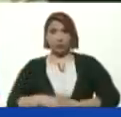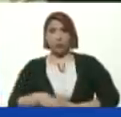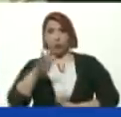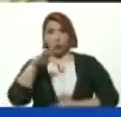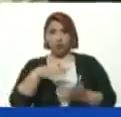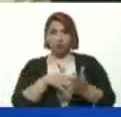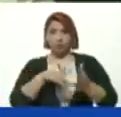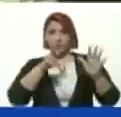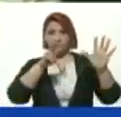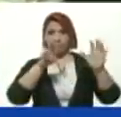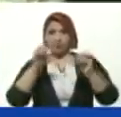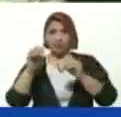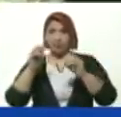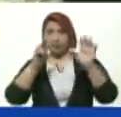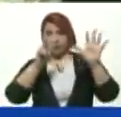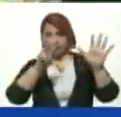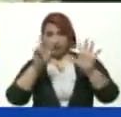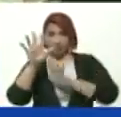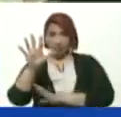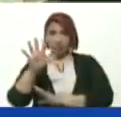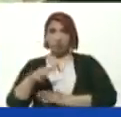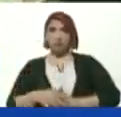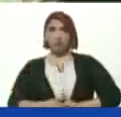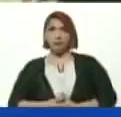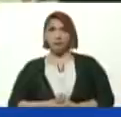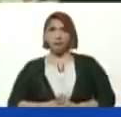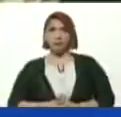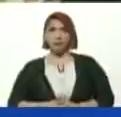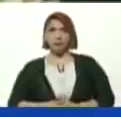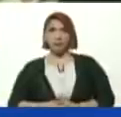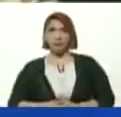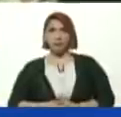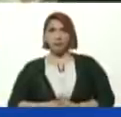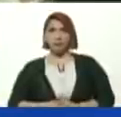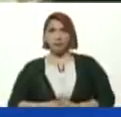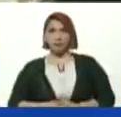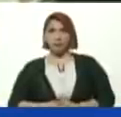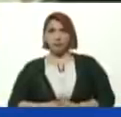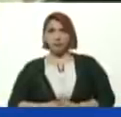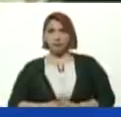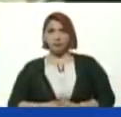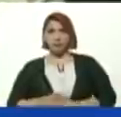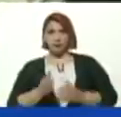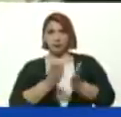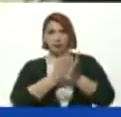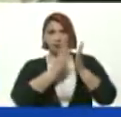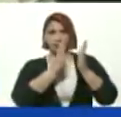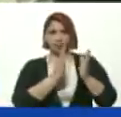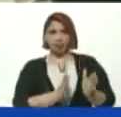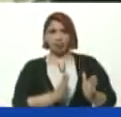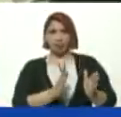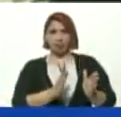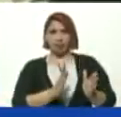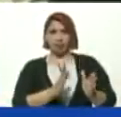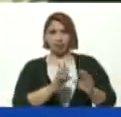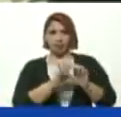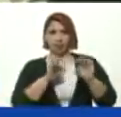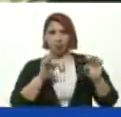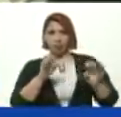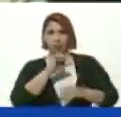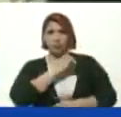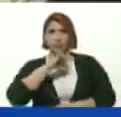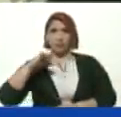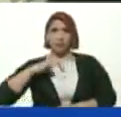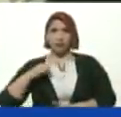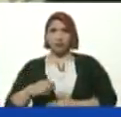.775 Son planteles Educativos De la educación Privada